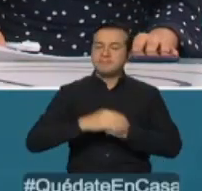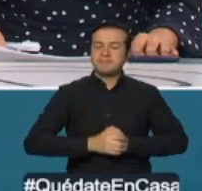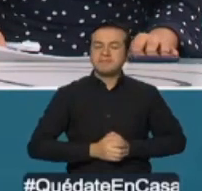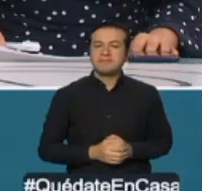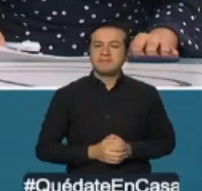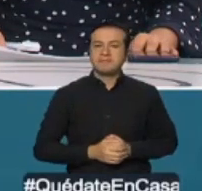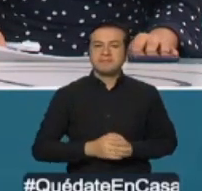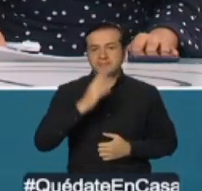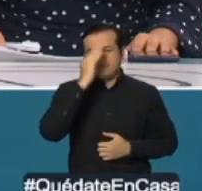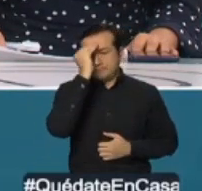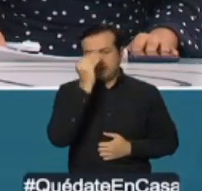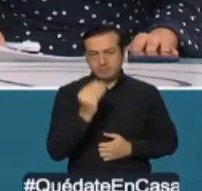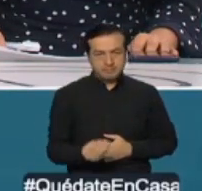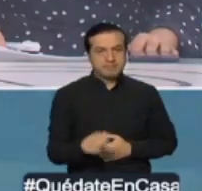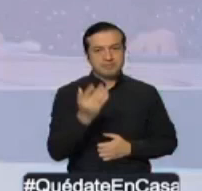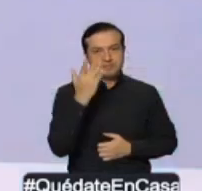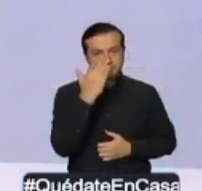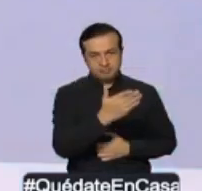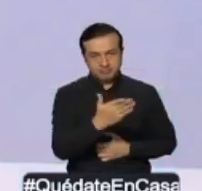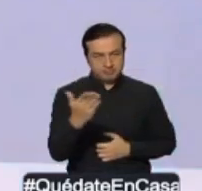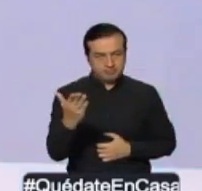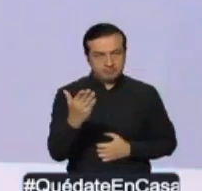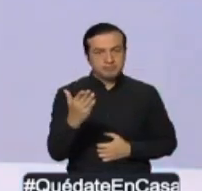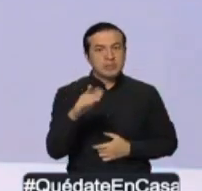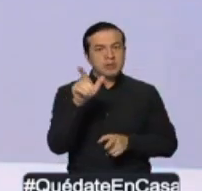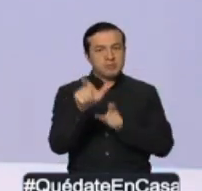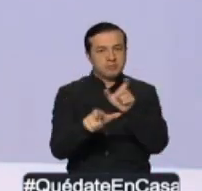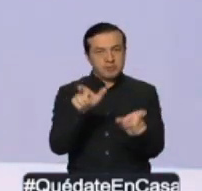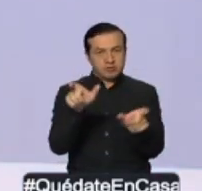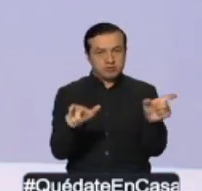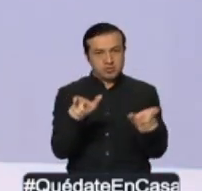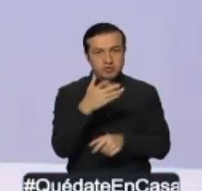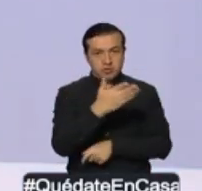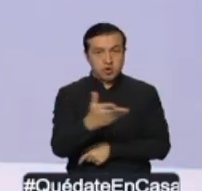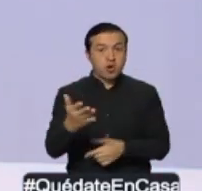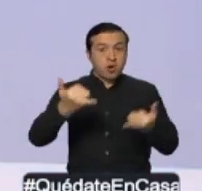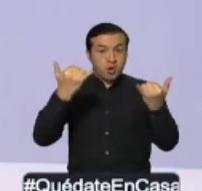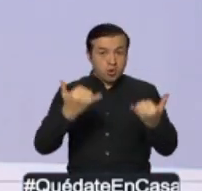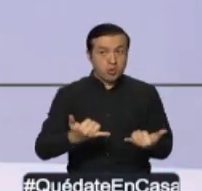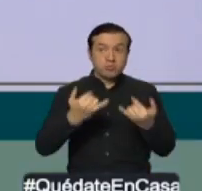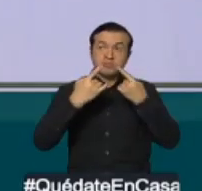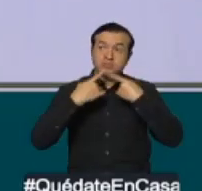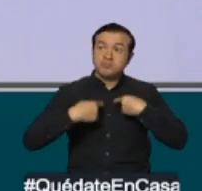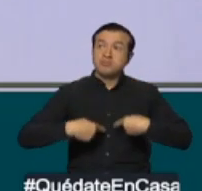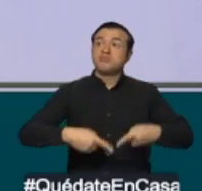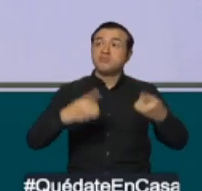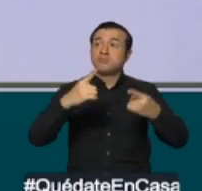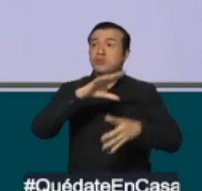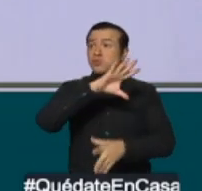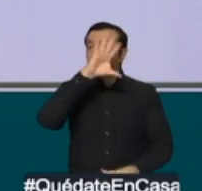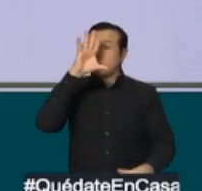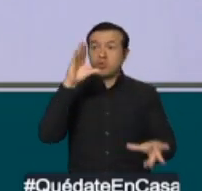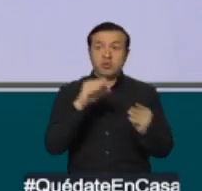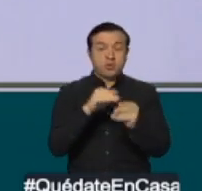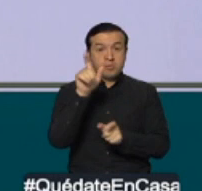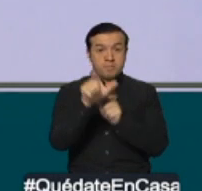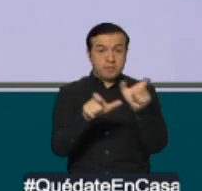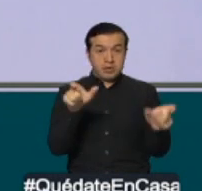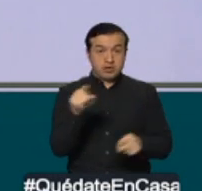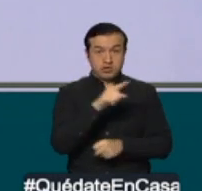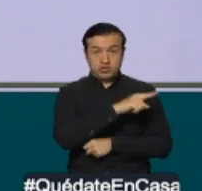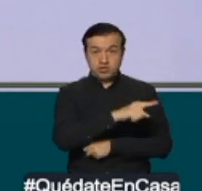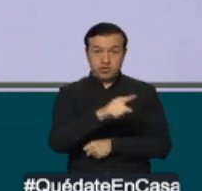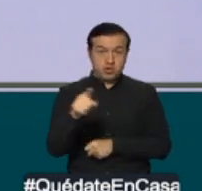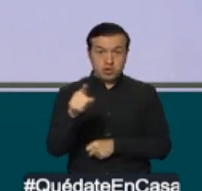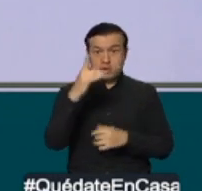Buenos días, Carla. Estimados ciudadanos, al momento podemos informarles que del total de casos confirmados que